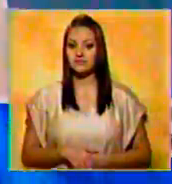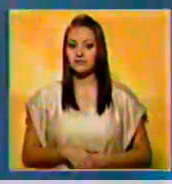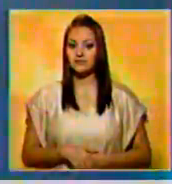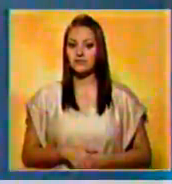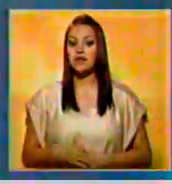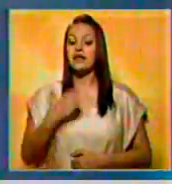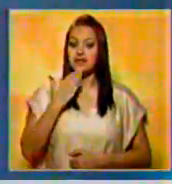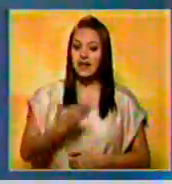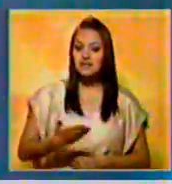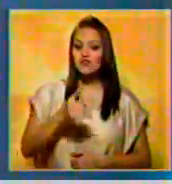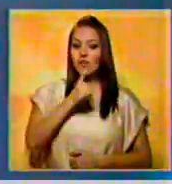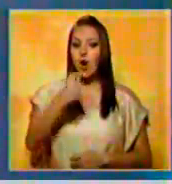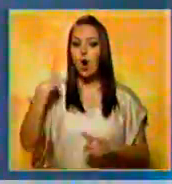Muchísimas gracias, Jenny.